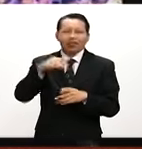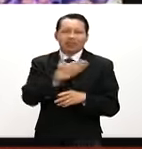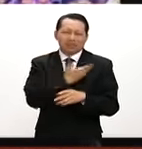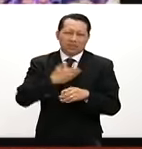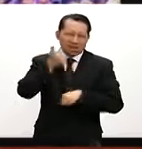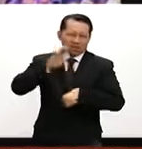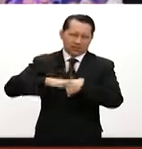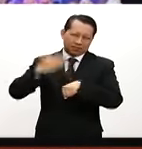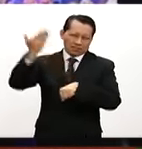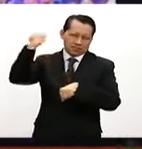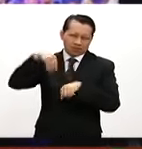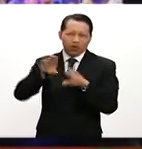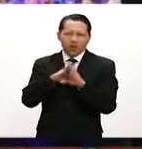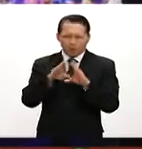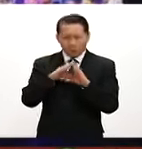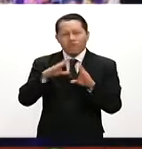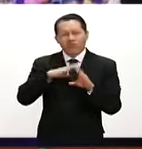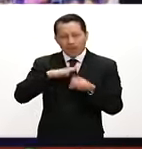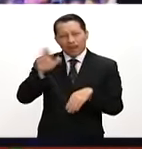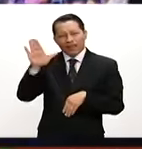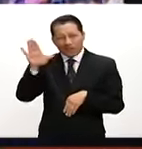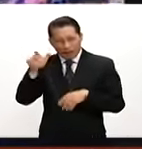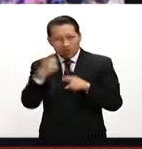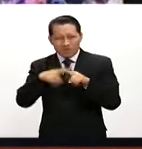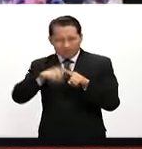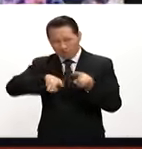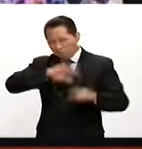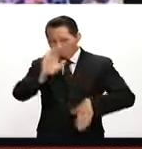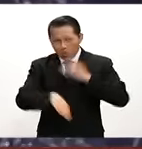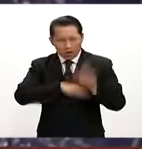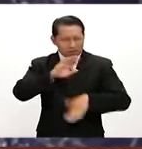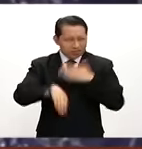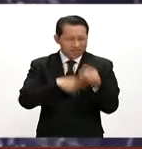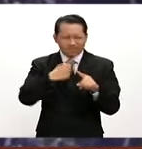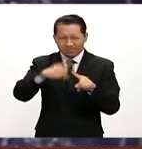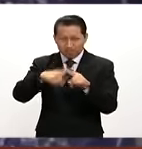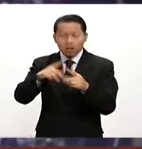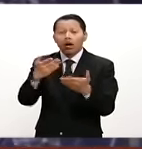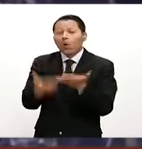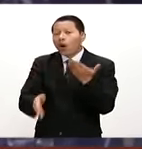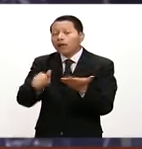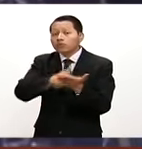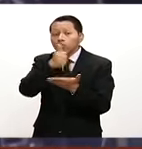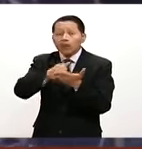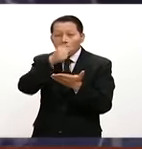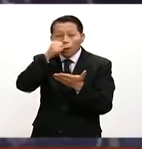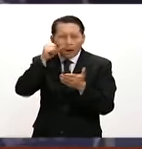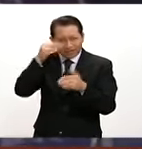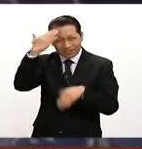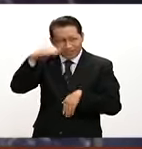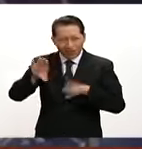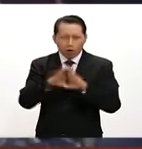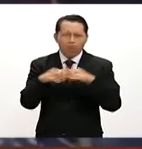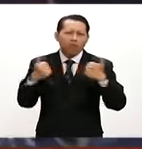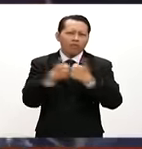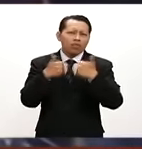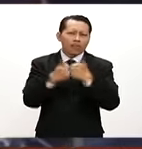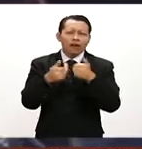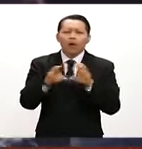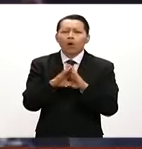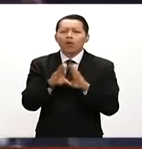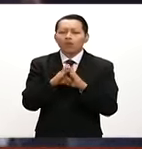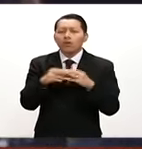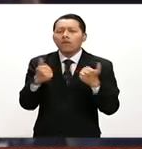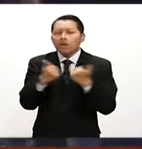Entonces, volver a situar a Ciudad Juárez, a los ojos del mundo, como una frontera donde las personas